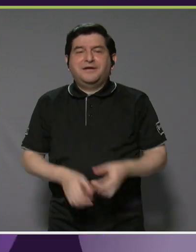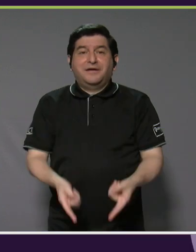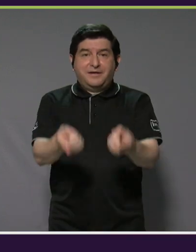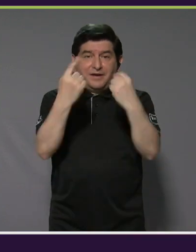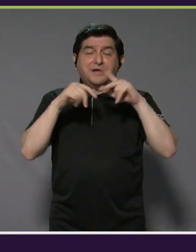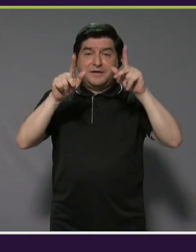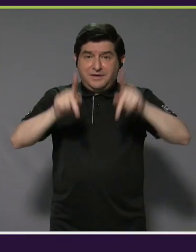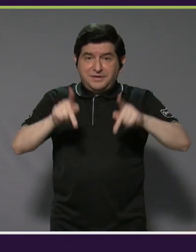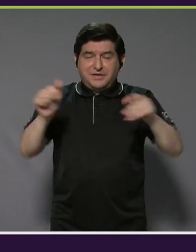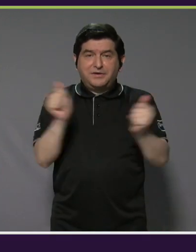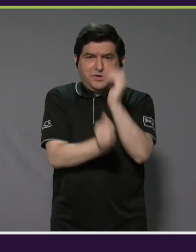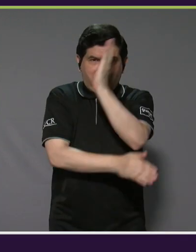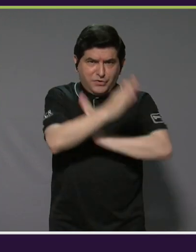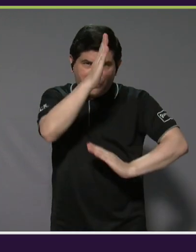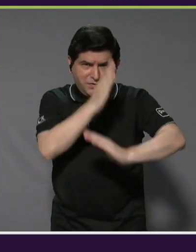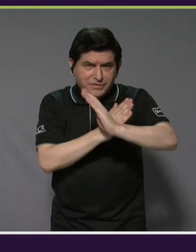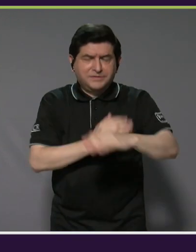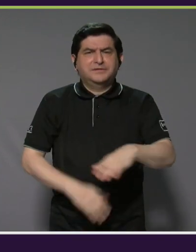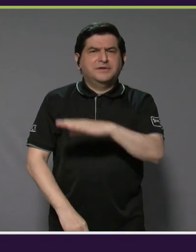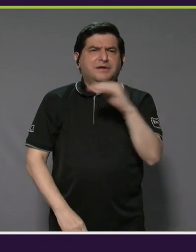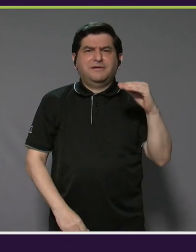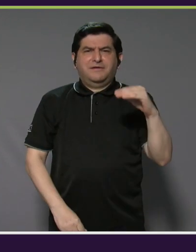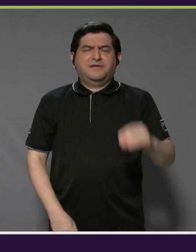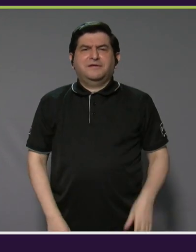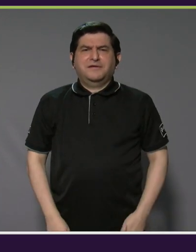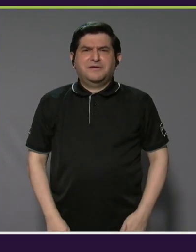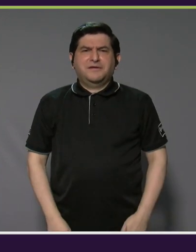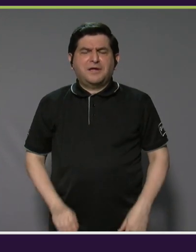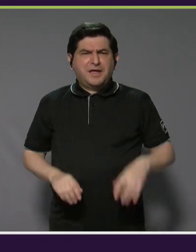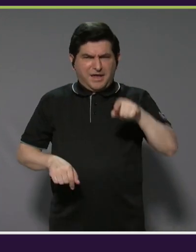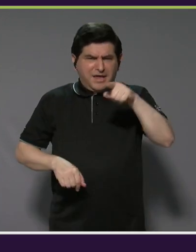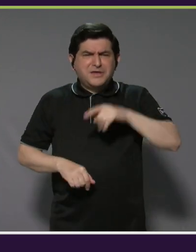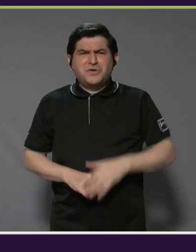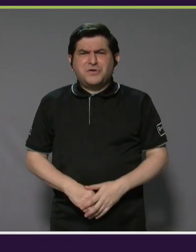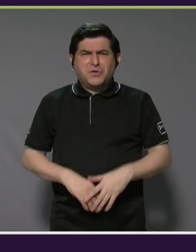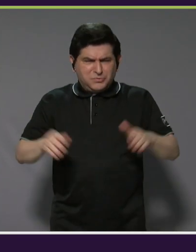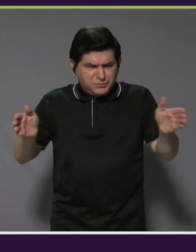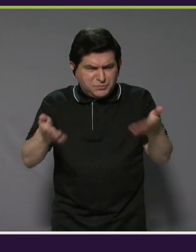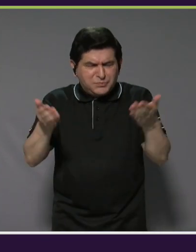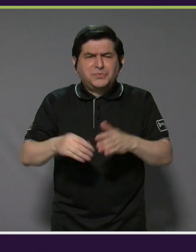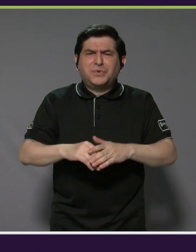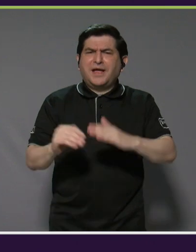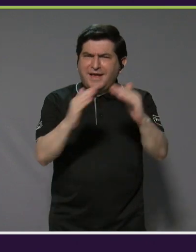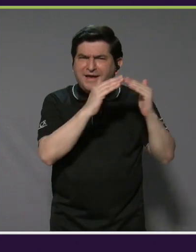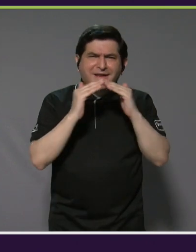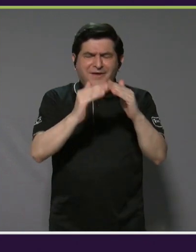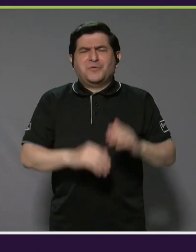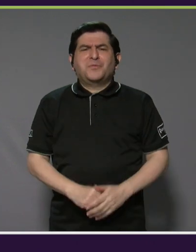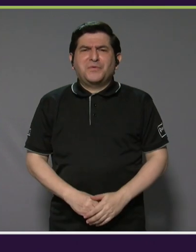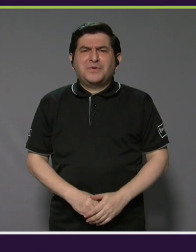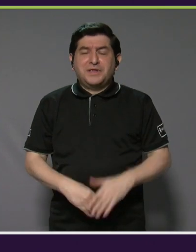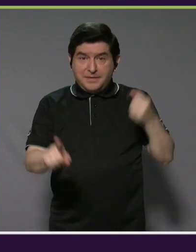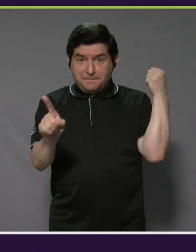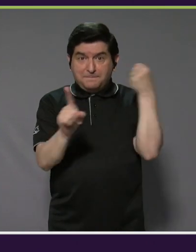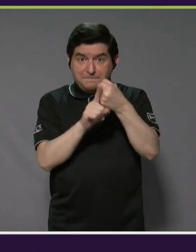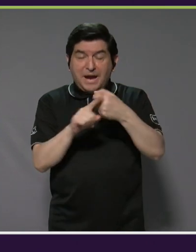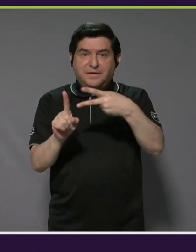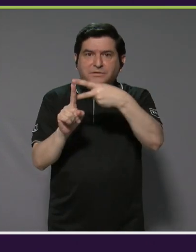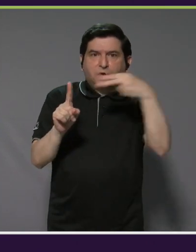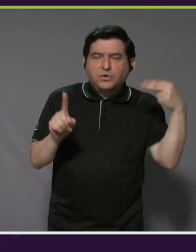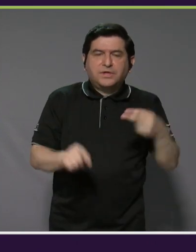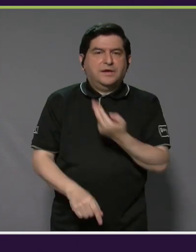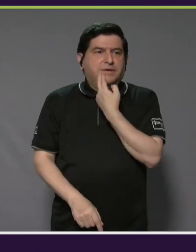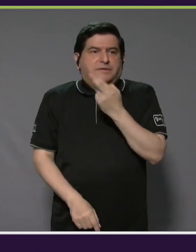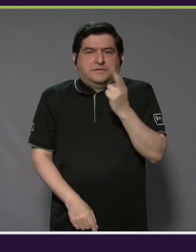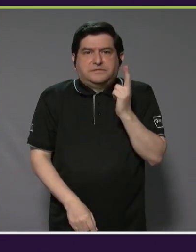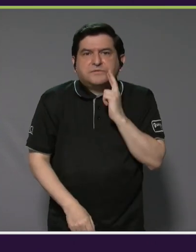tantas personas con discapacidad y digamos que se muevan en la comunidad, que lleguen y hagan ese impacto en un hotel, en un